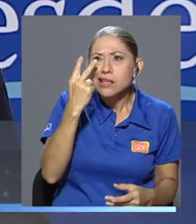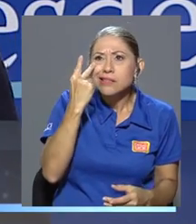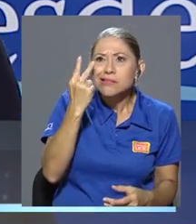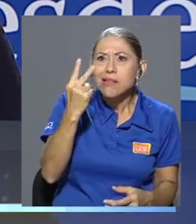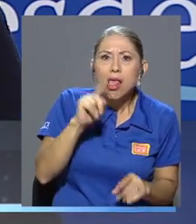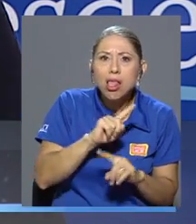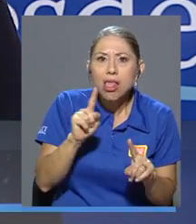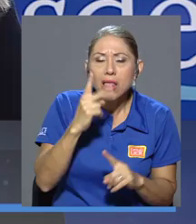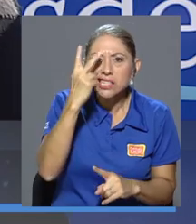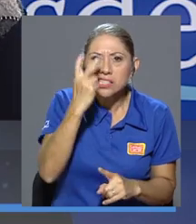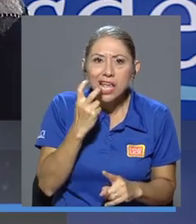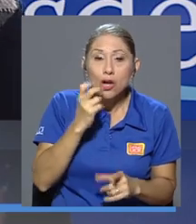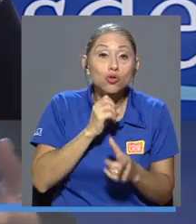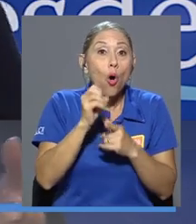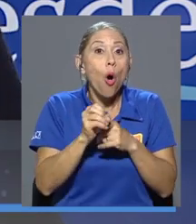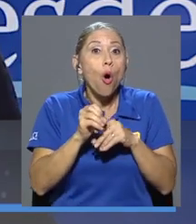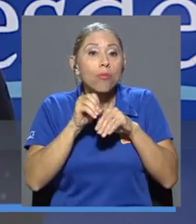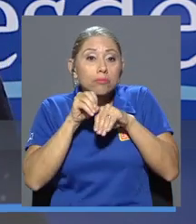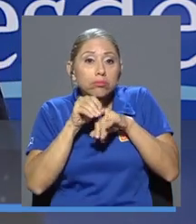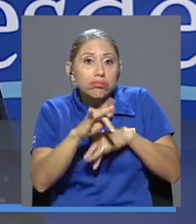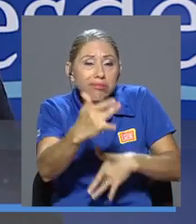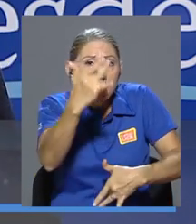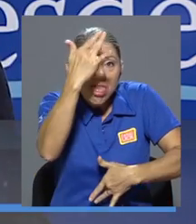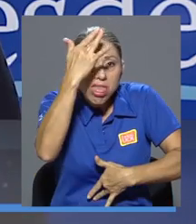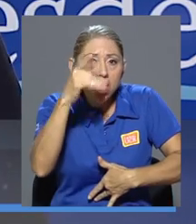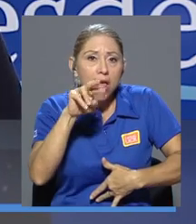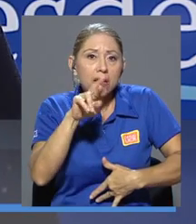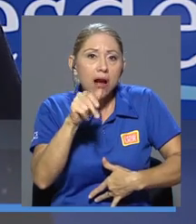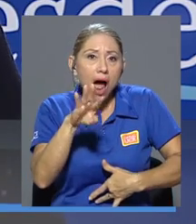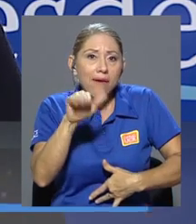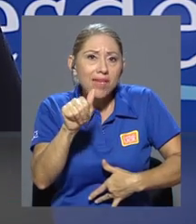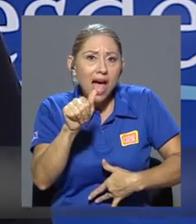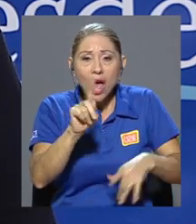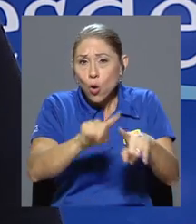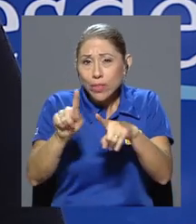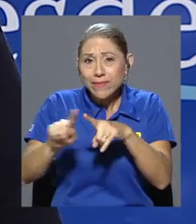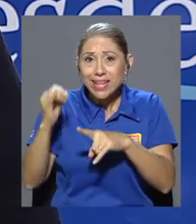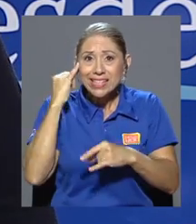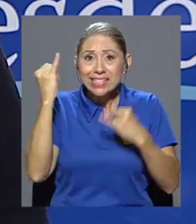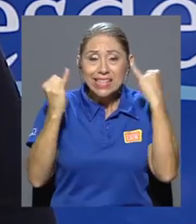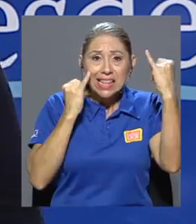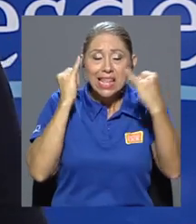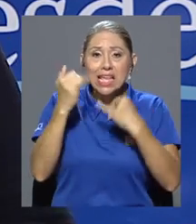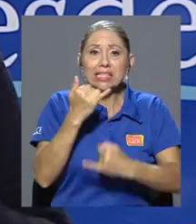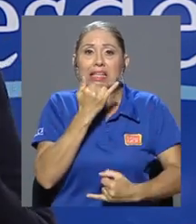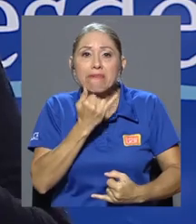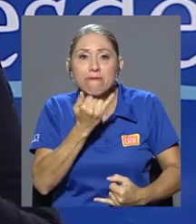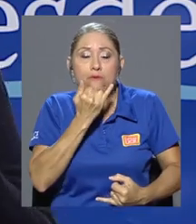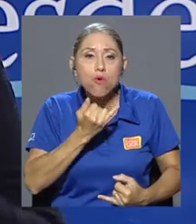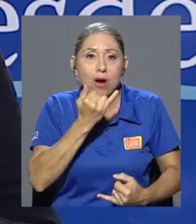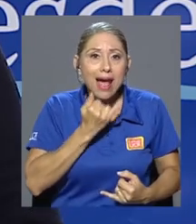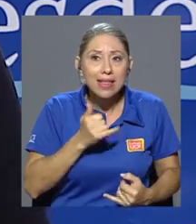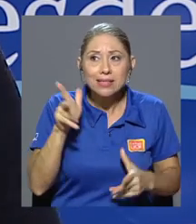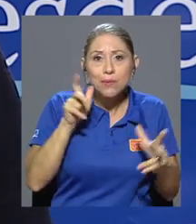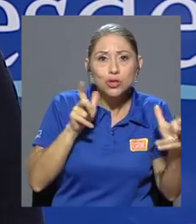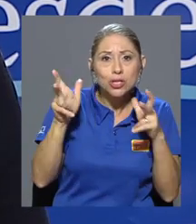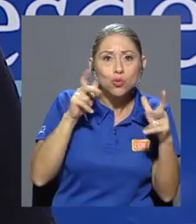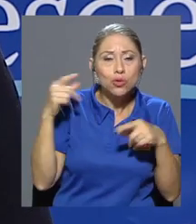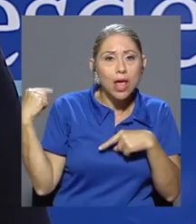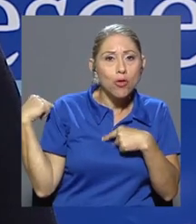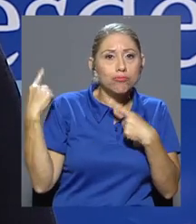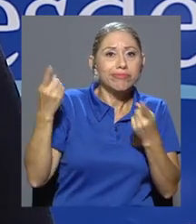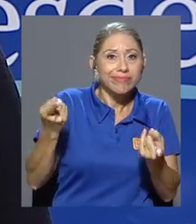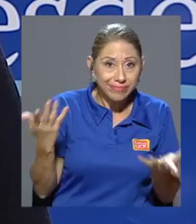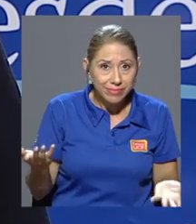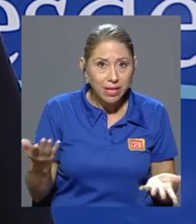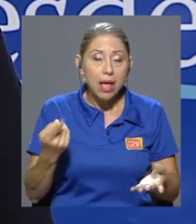de que producen o transmiten rabia y otra serie de ideas un poquito equivocadas que hemos escuchado a largo